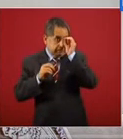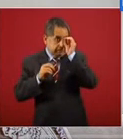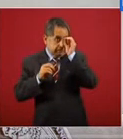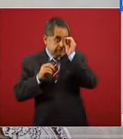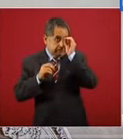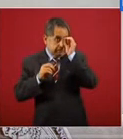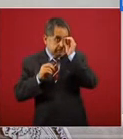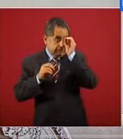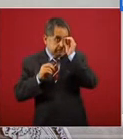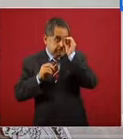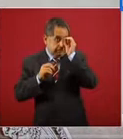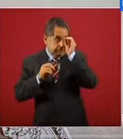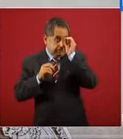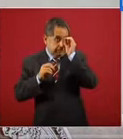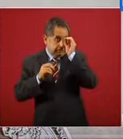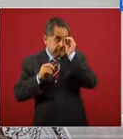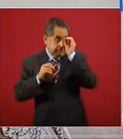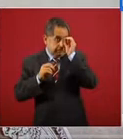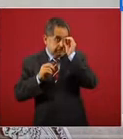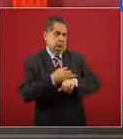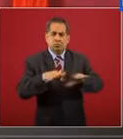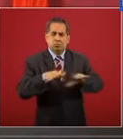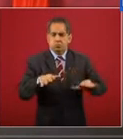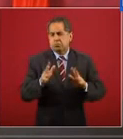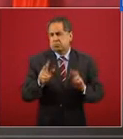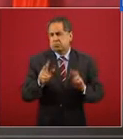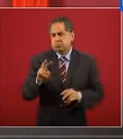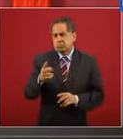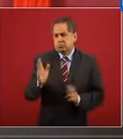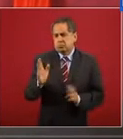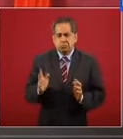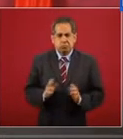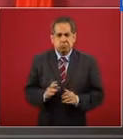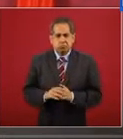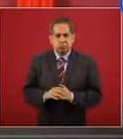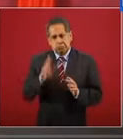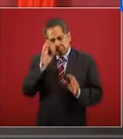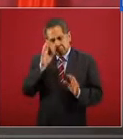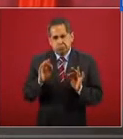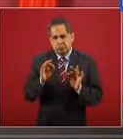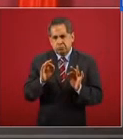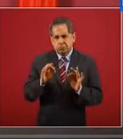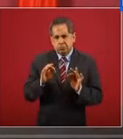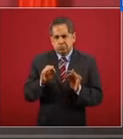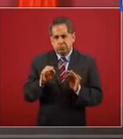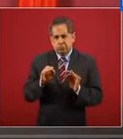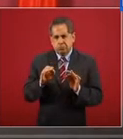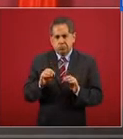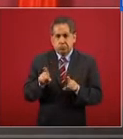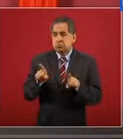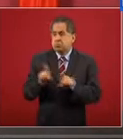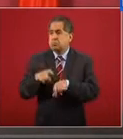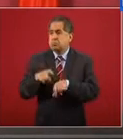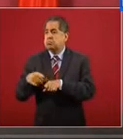los informamos en la tarde para no hacerlo al mismo tiempo